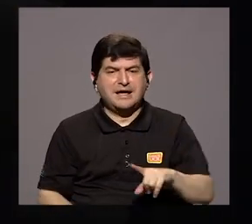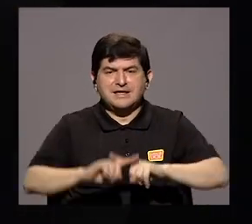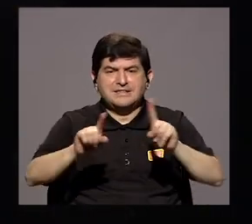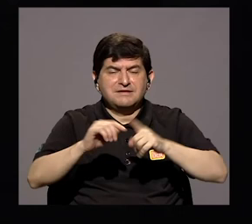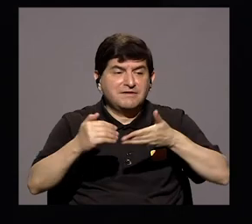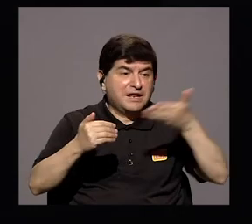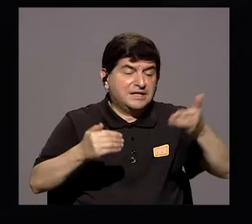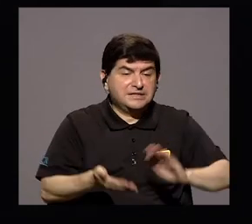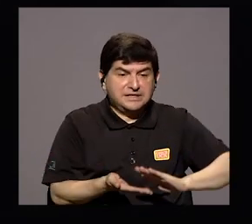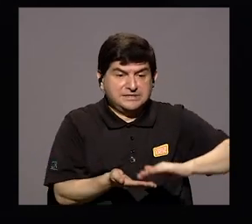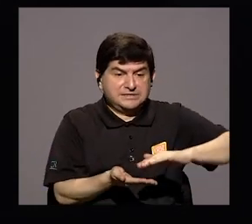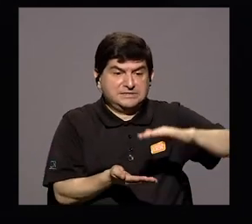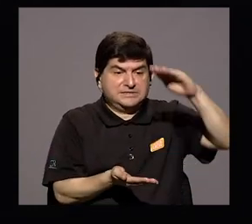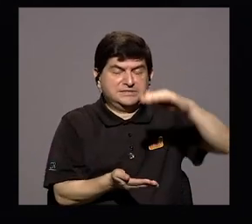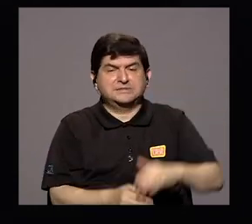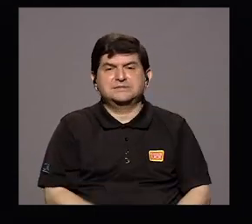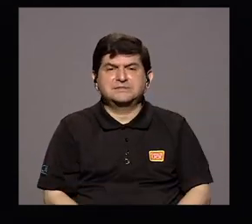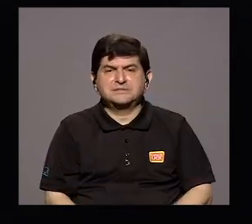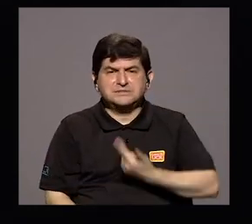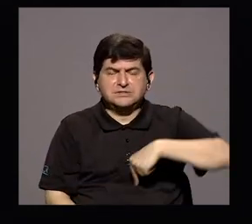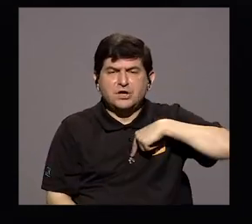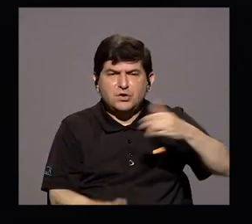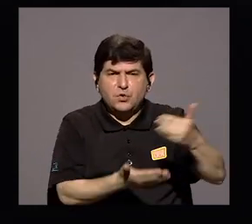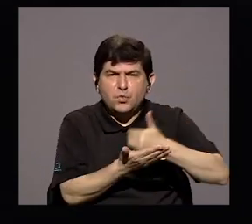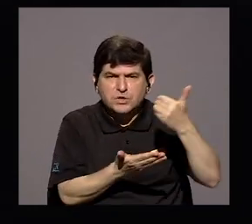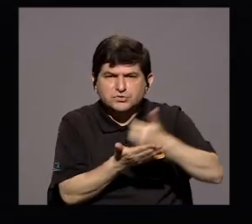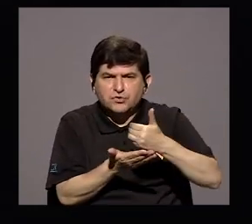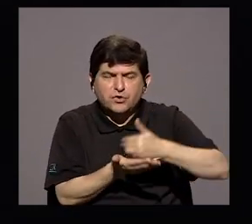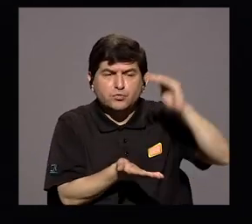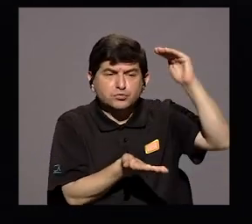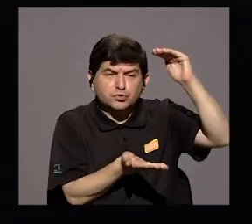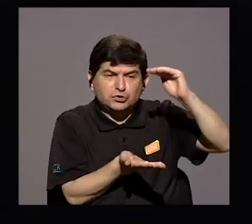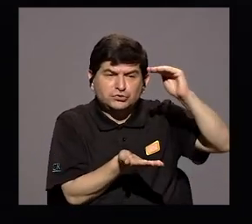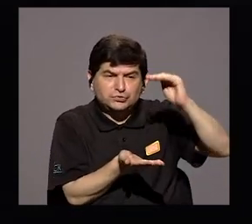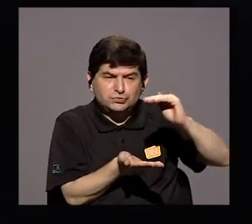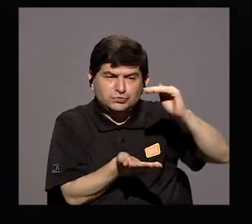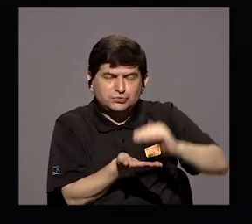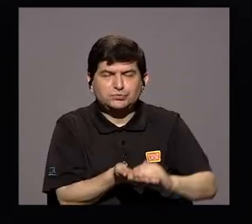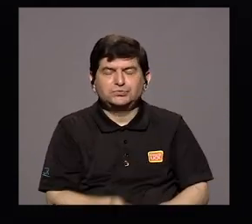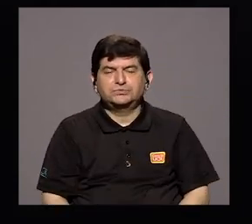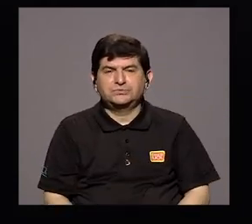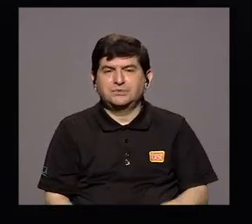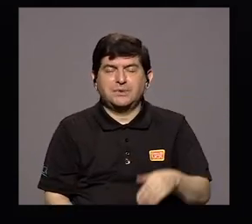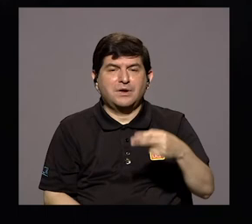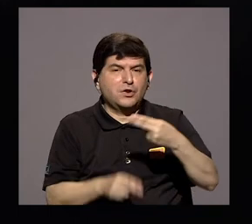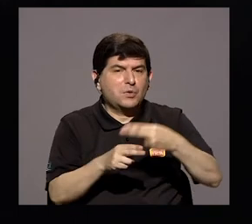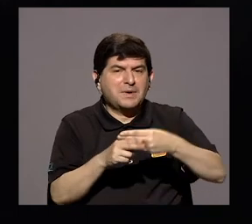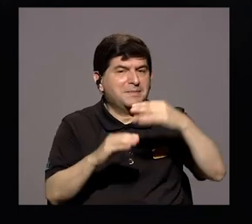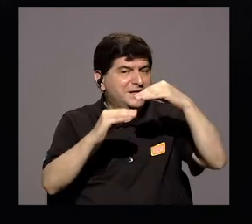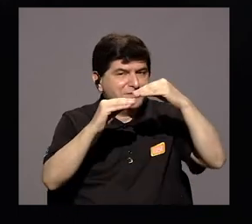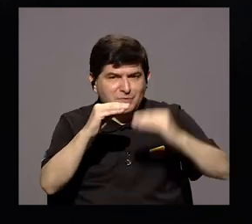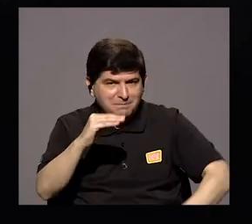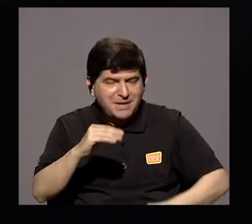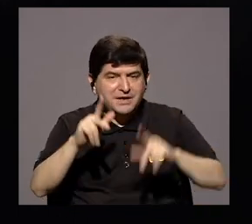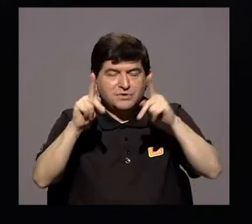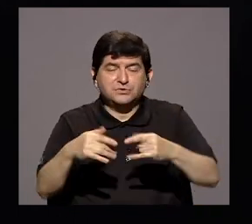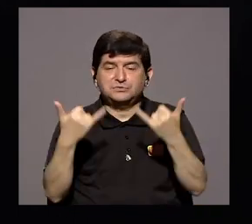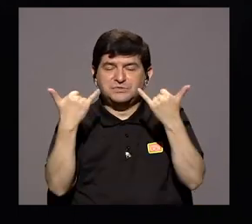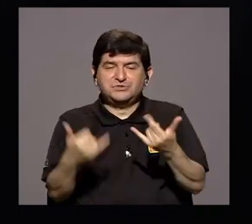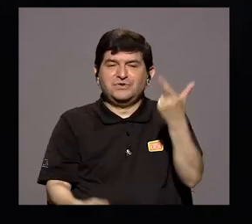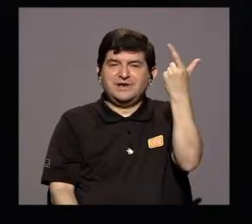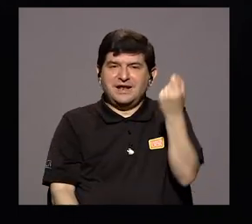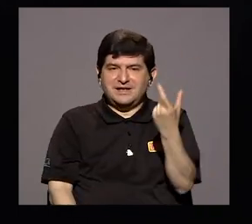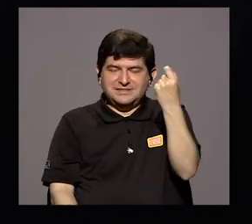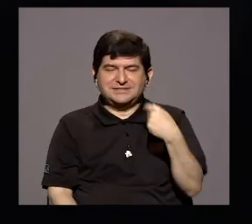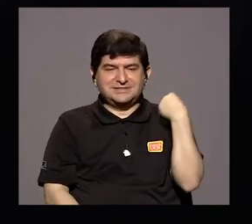crece y la capacidad de nuestros recursos a veces se hace haciendo más pequeña. Tenemos reducciones de plazas, la gente ya se pensiona, tenemos una